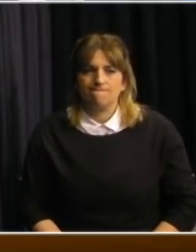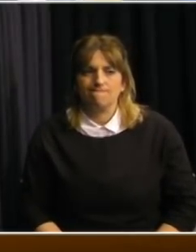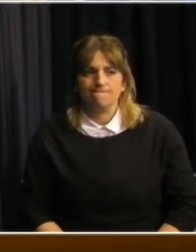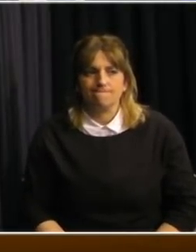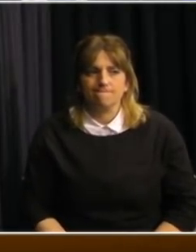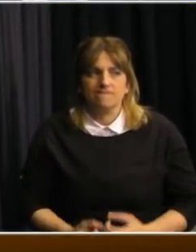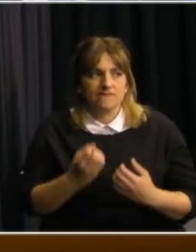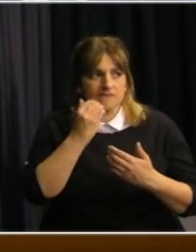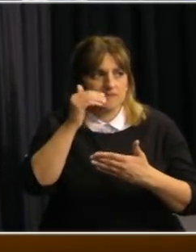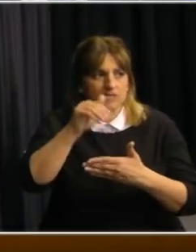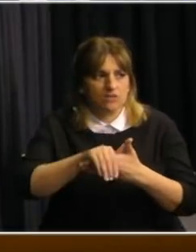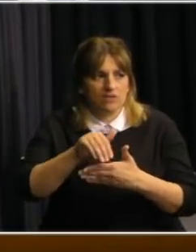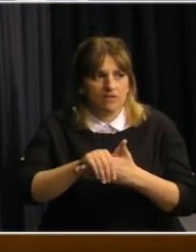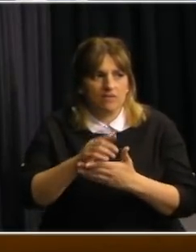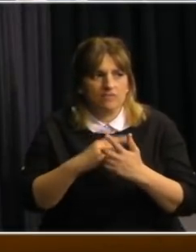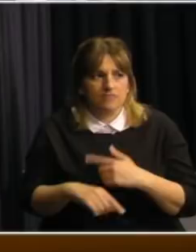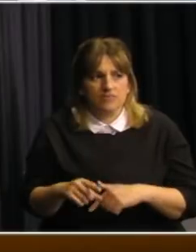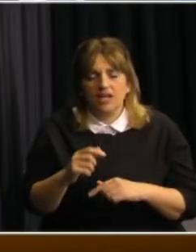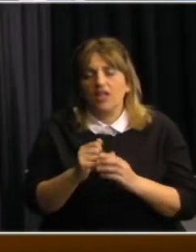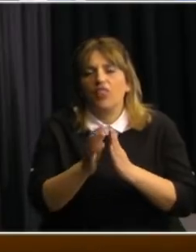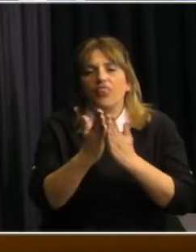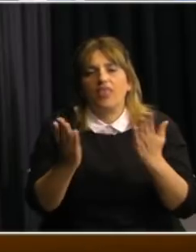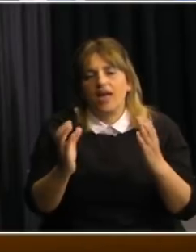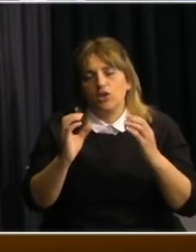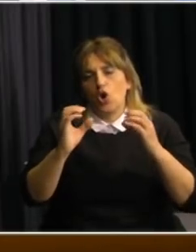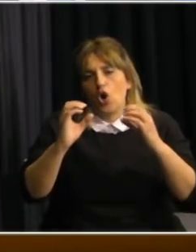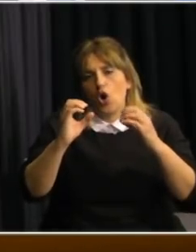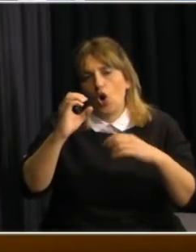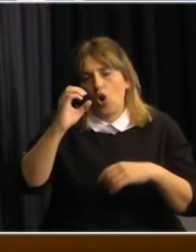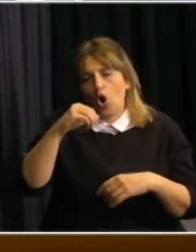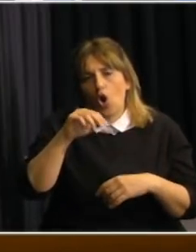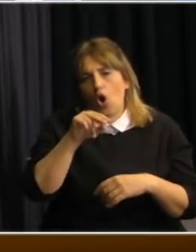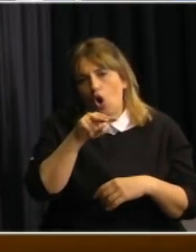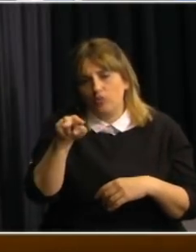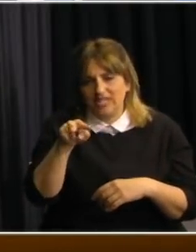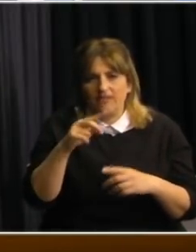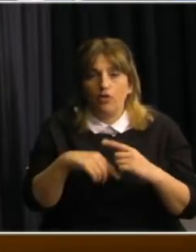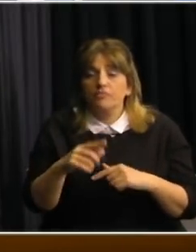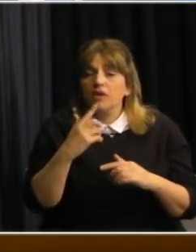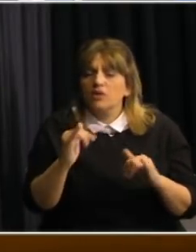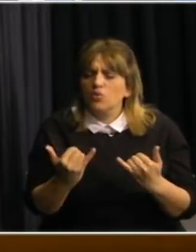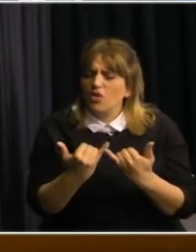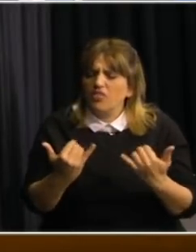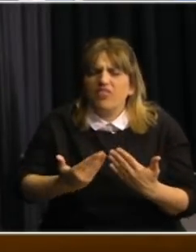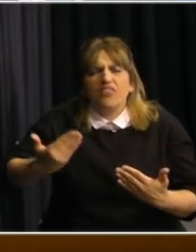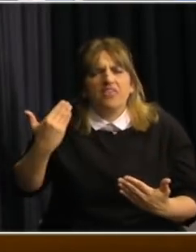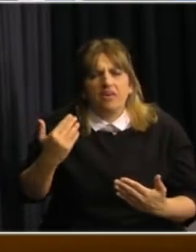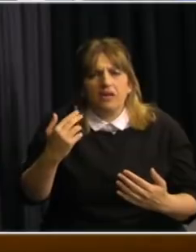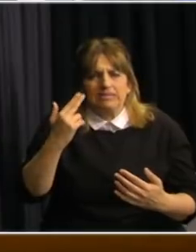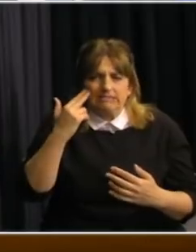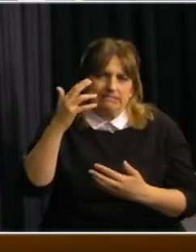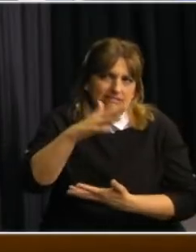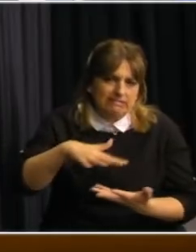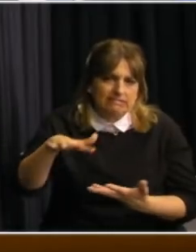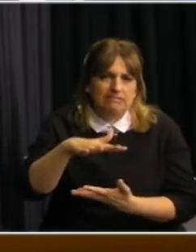Buenas tardes Ramiro Pizabarro del Diario El Observador a raíz de los incidentes de estos últimos días ¿qué se puede